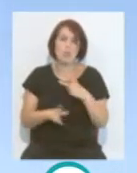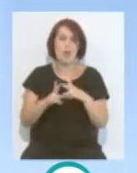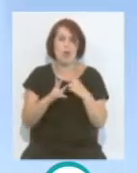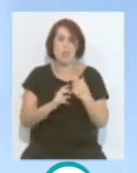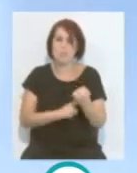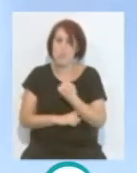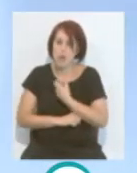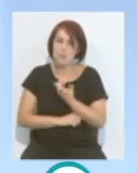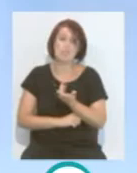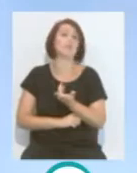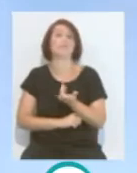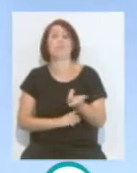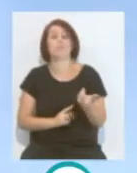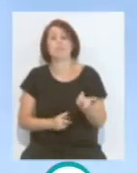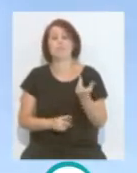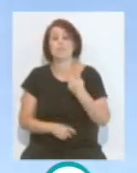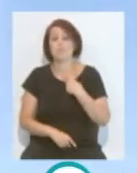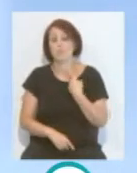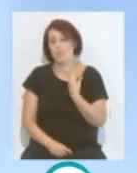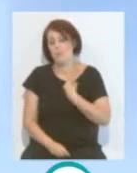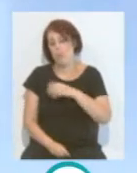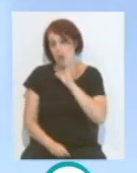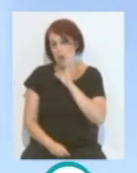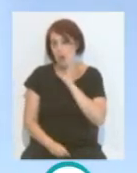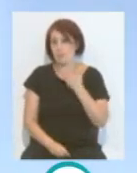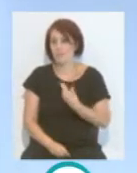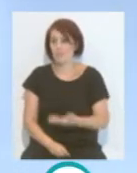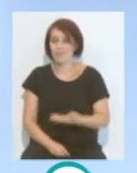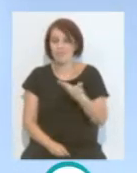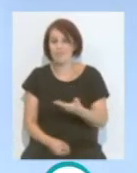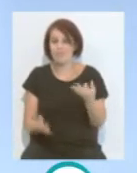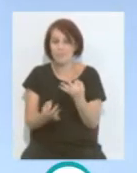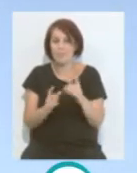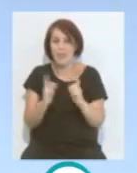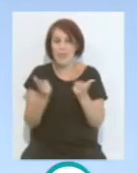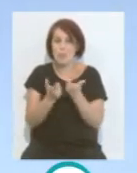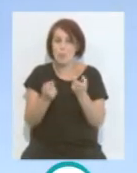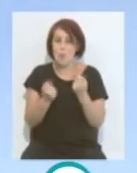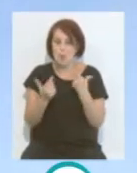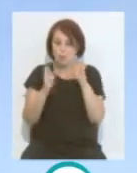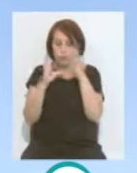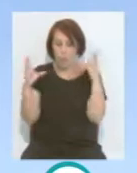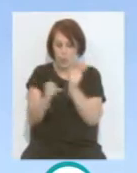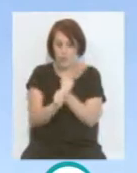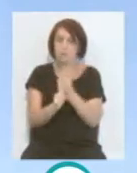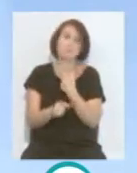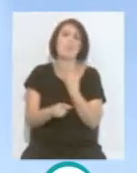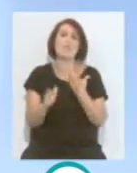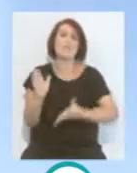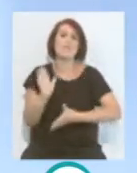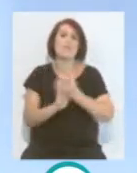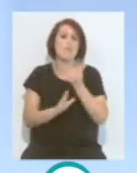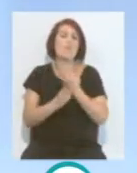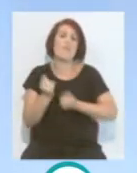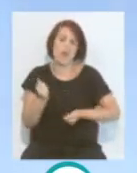en cuanto a juego. Entonces, lo que comentamos, es muy importante siempre que el equipo esté enchufado. Uno de los grandes fallos, entre comillas, que